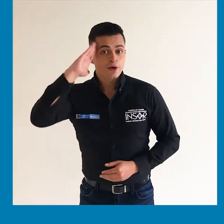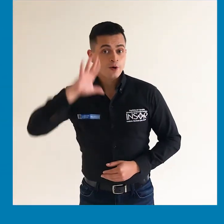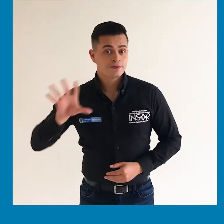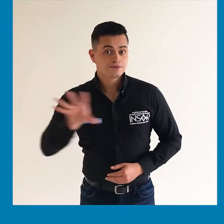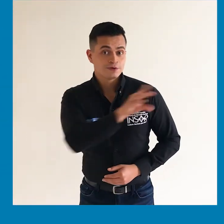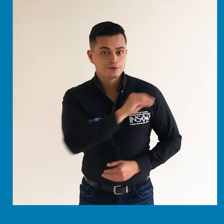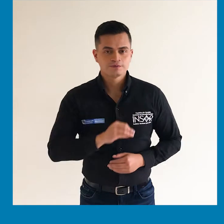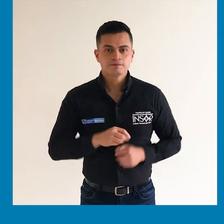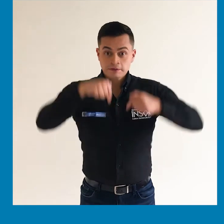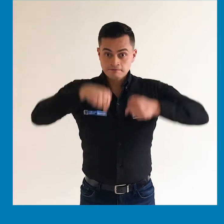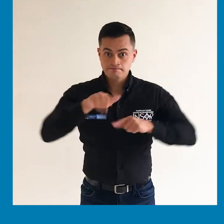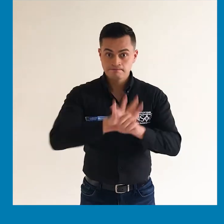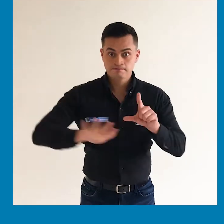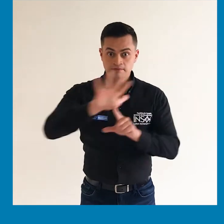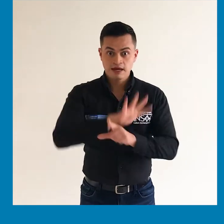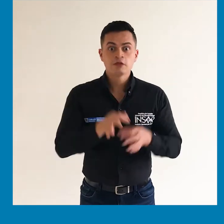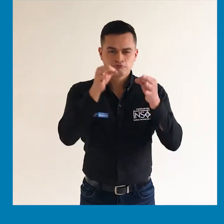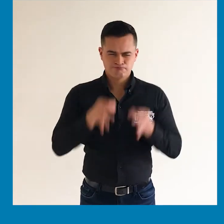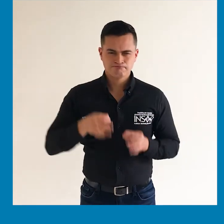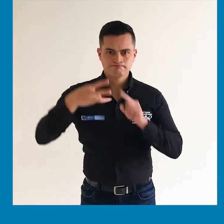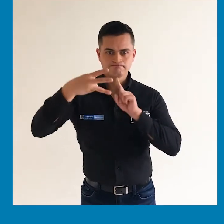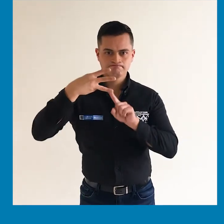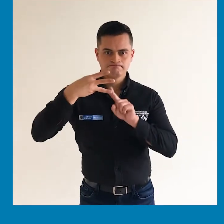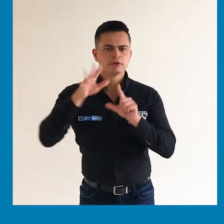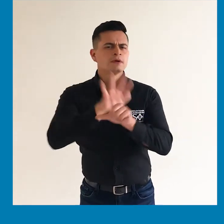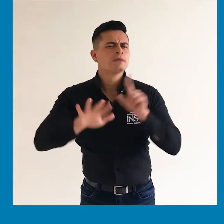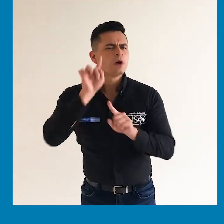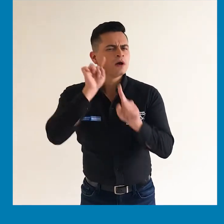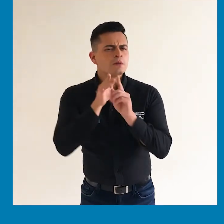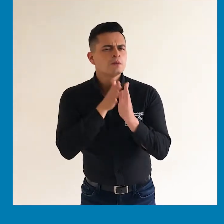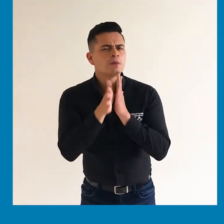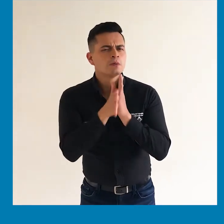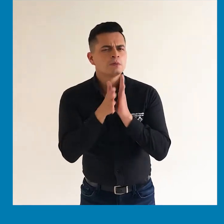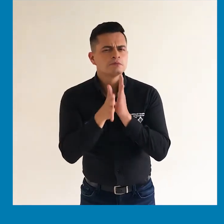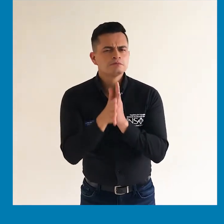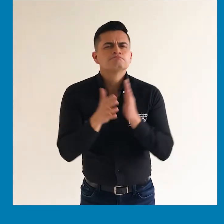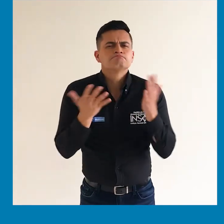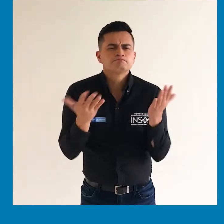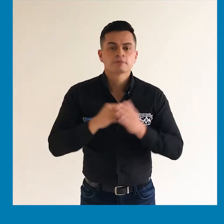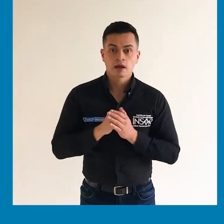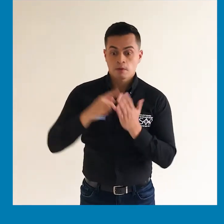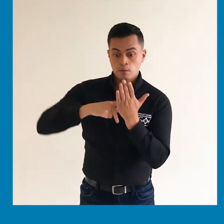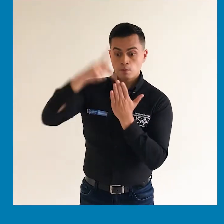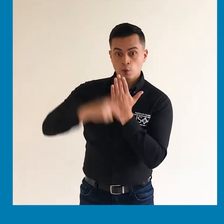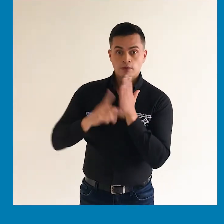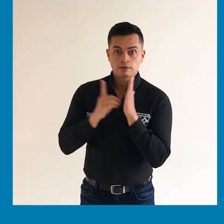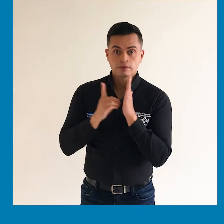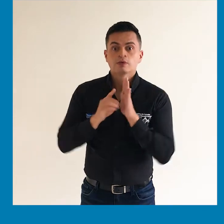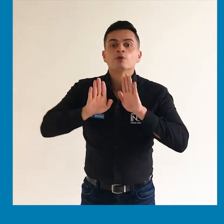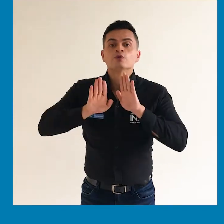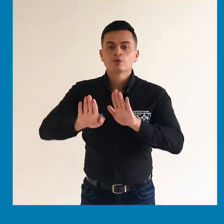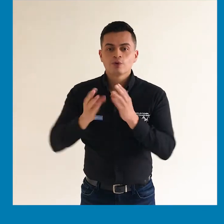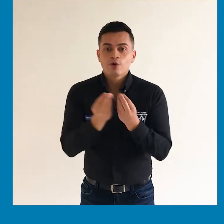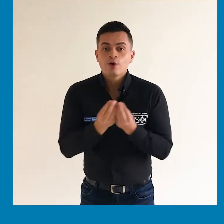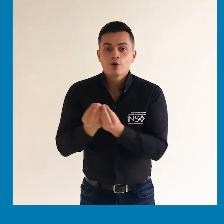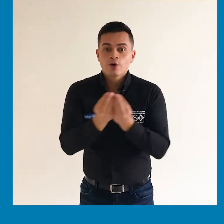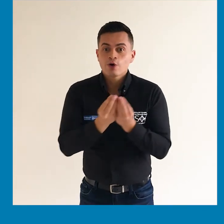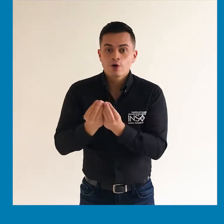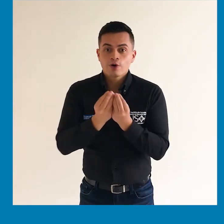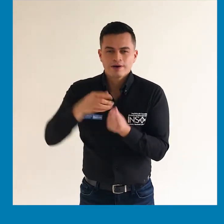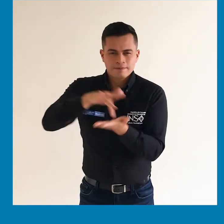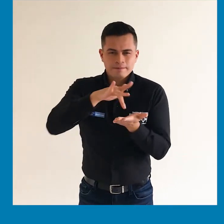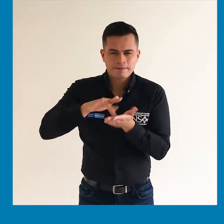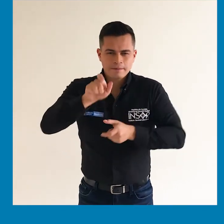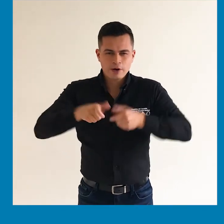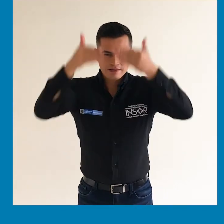Hola a todos. En este tercer video, les presentaremos los últimos puntos a tener en